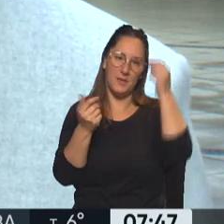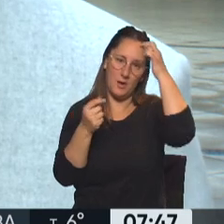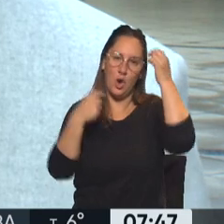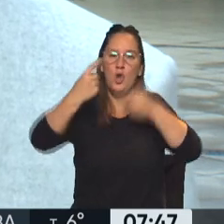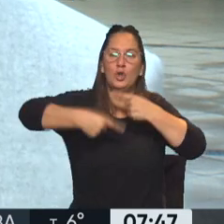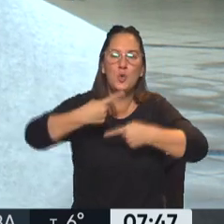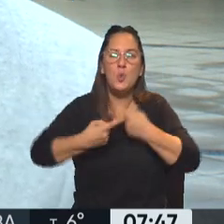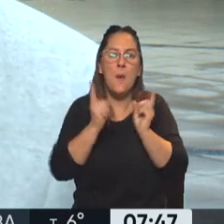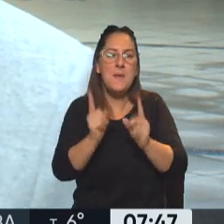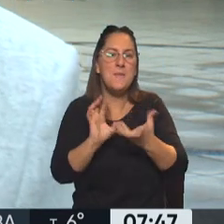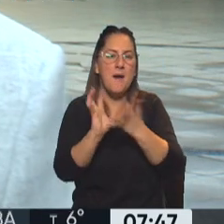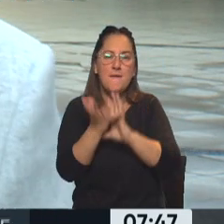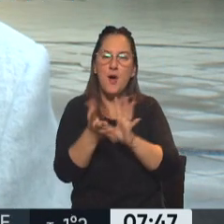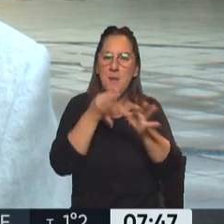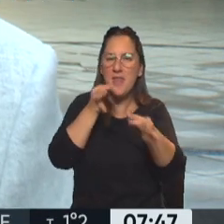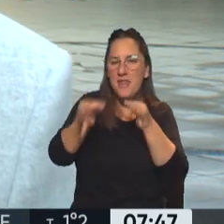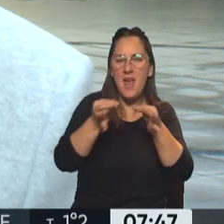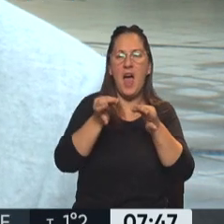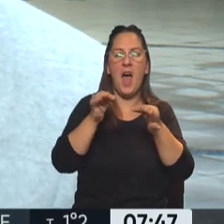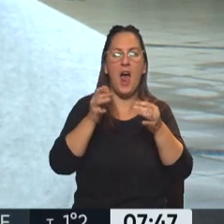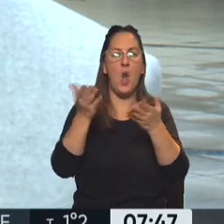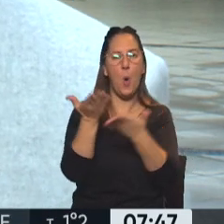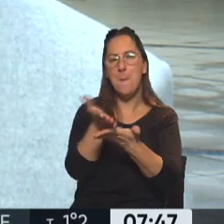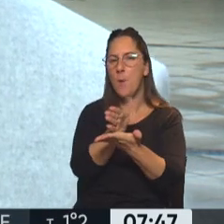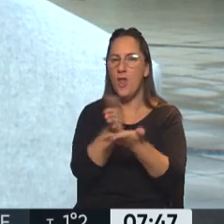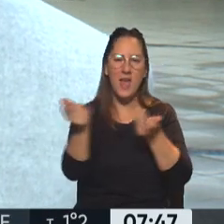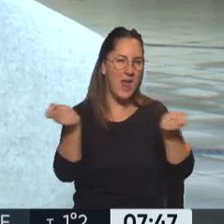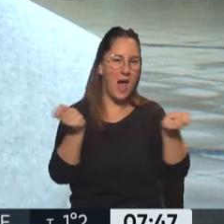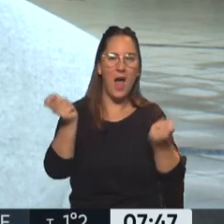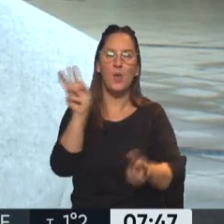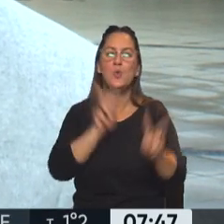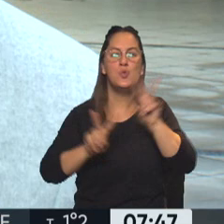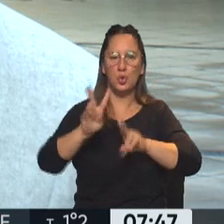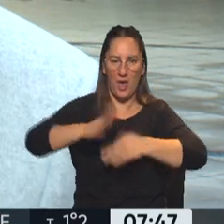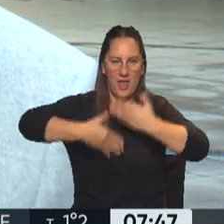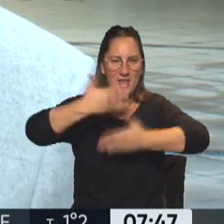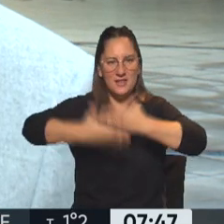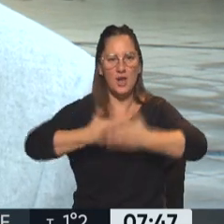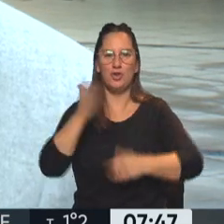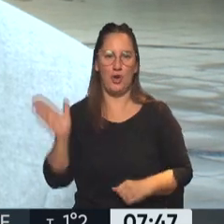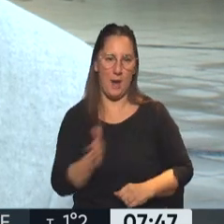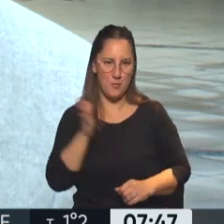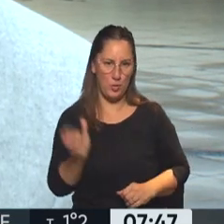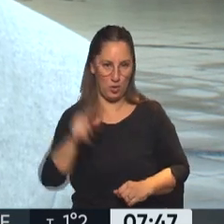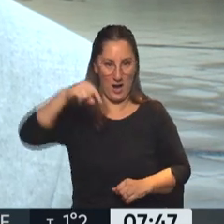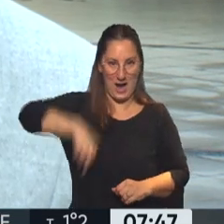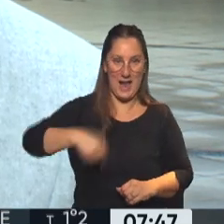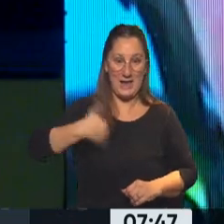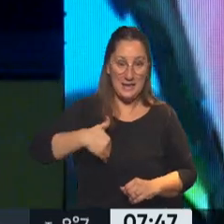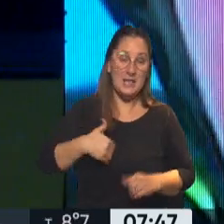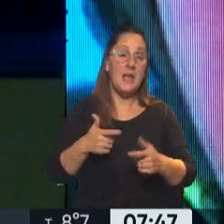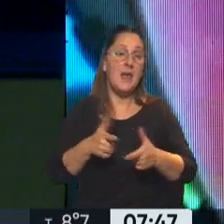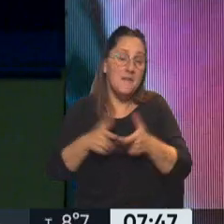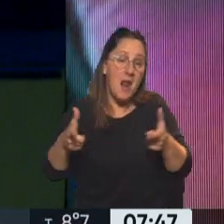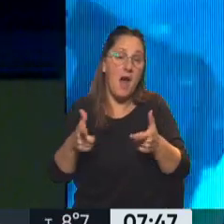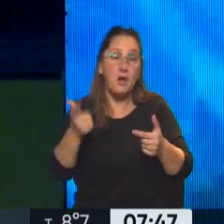continuidad en el esquema de diálogo, de moderación, de búsqueda del desarrollo y de la producción en Argentina. Así que la verdad